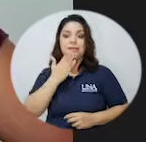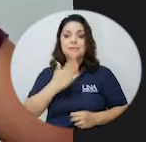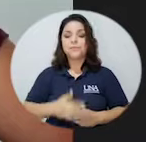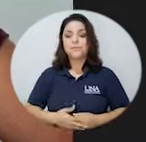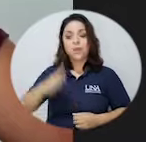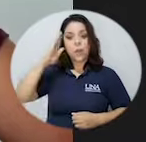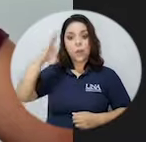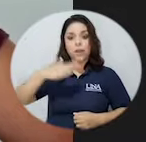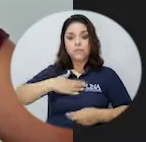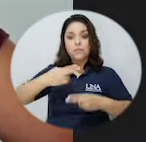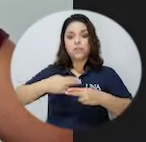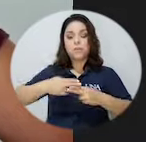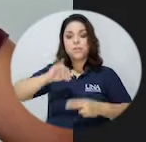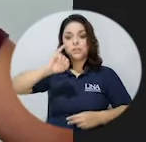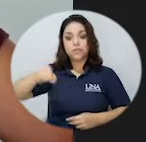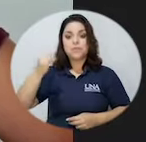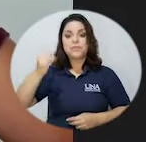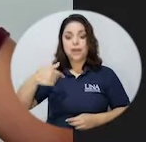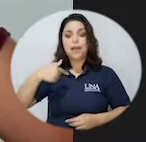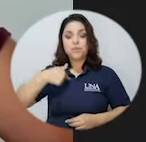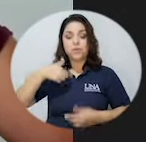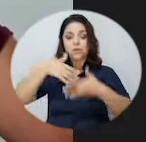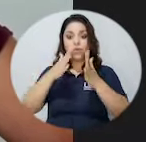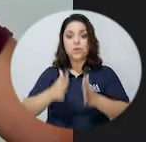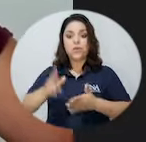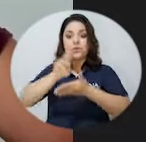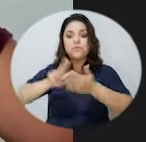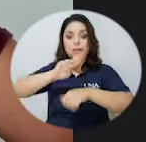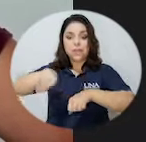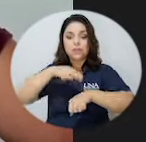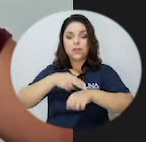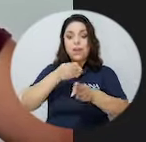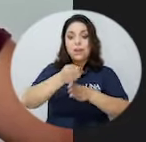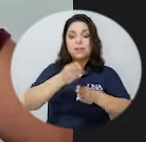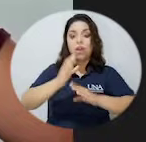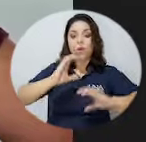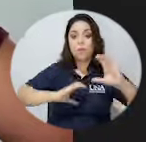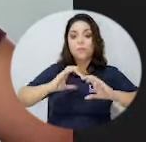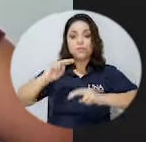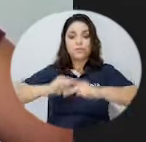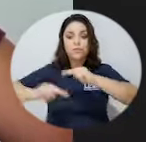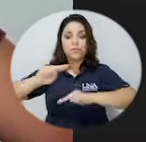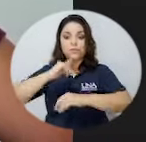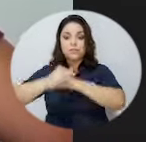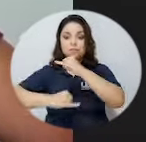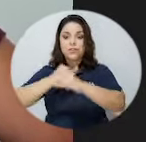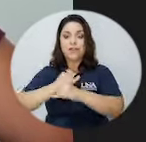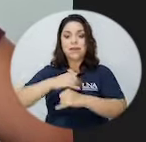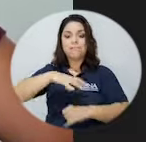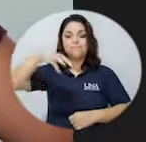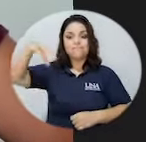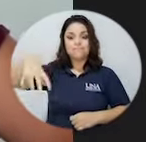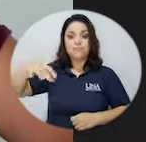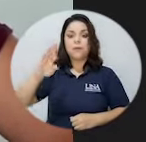Hola, mi nombre es Yulisa, soy estudiante de la Universidad Nacional en la carrera de Comercio y Negocios Internacionales, sede de Región